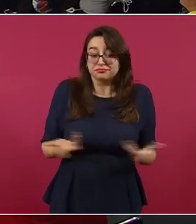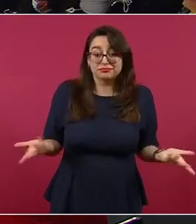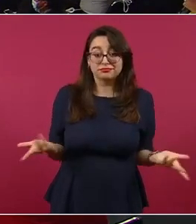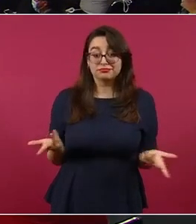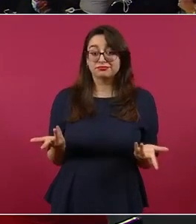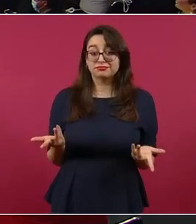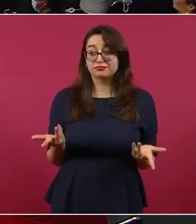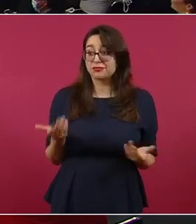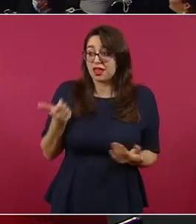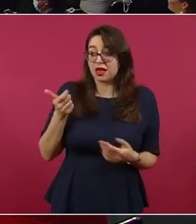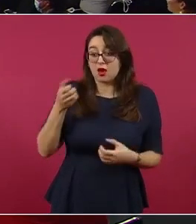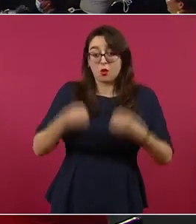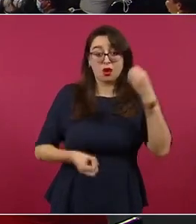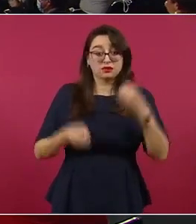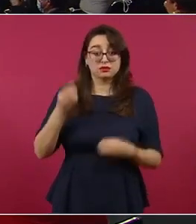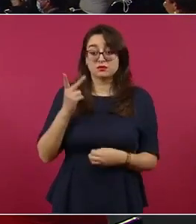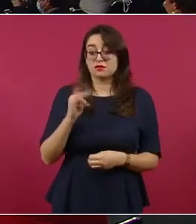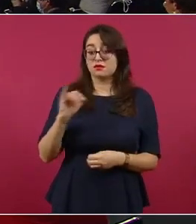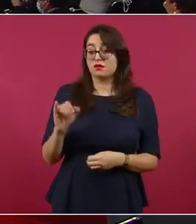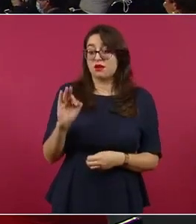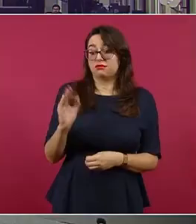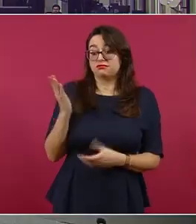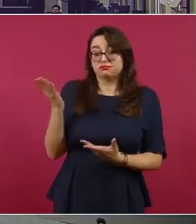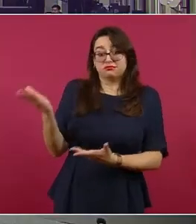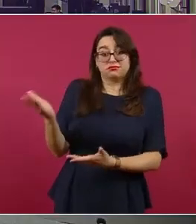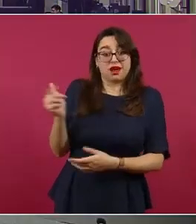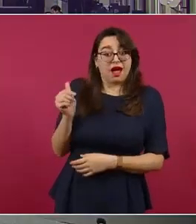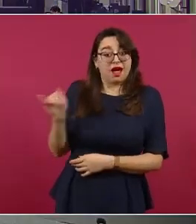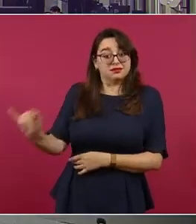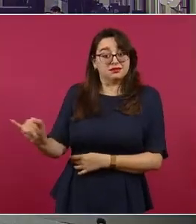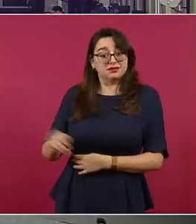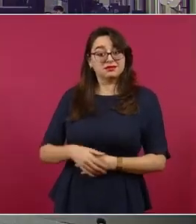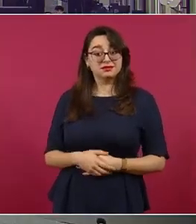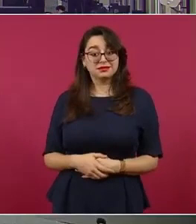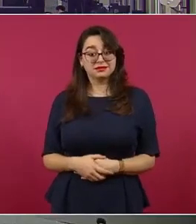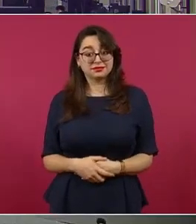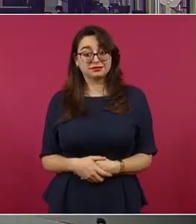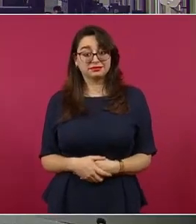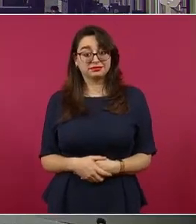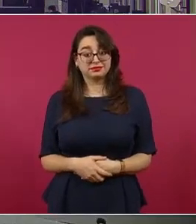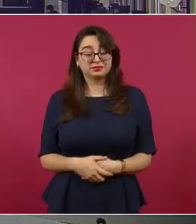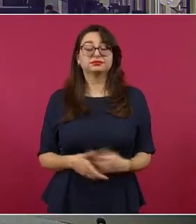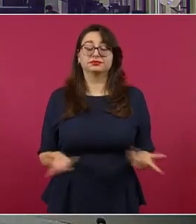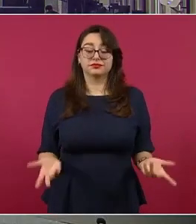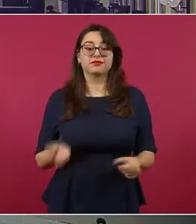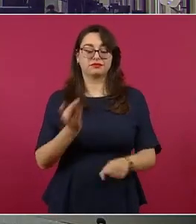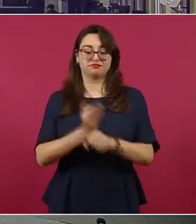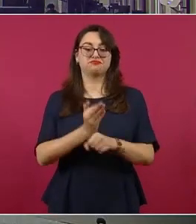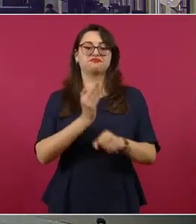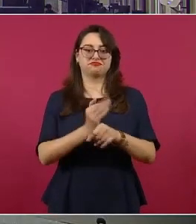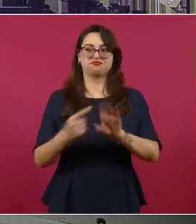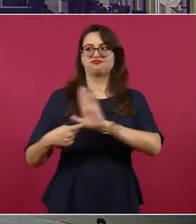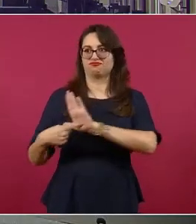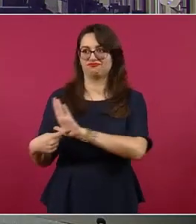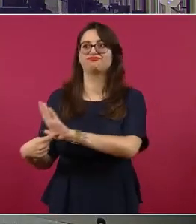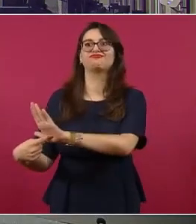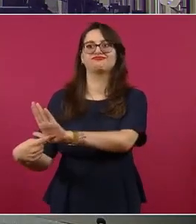Y qué bueno que todo esto se está ventilando, porque antes